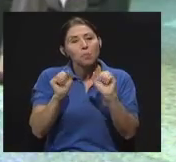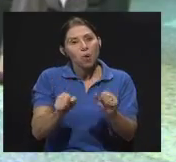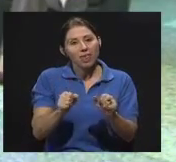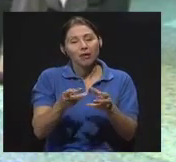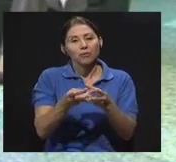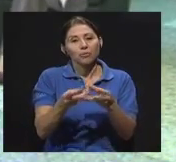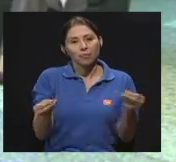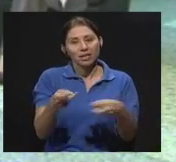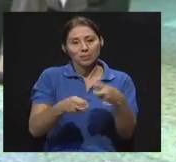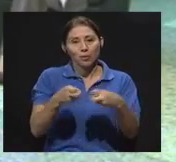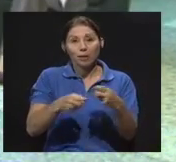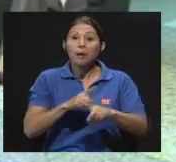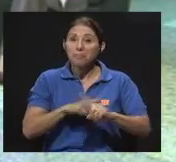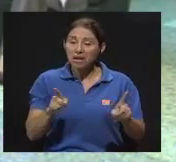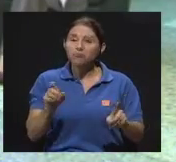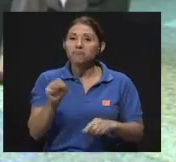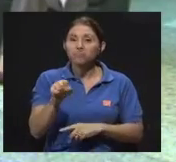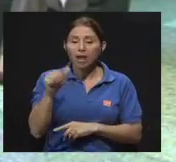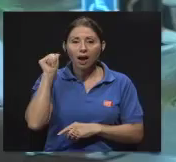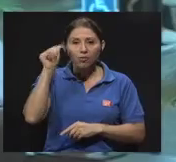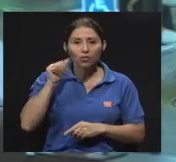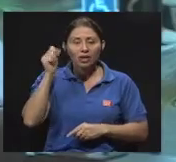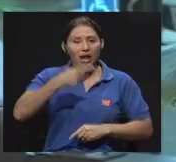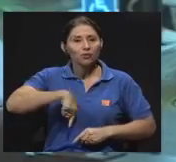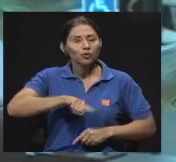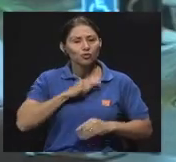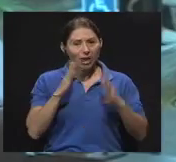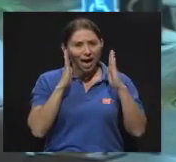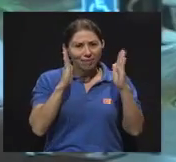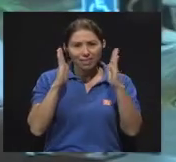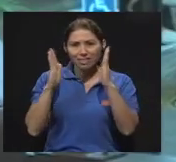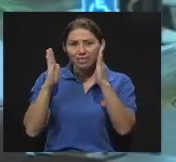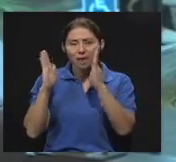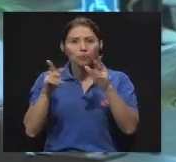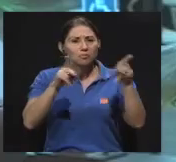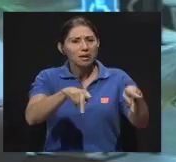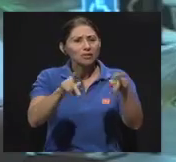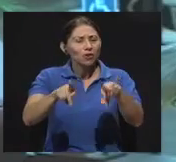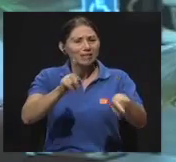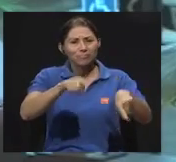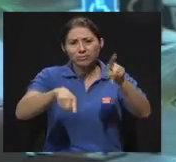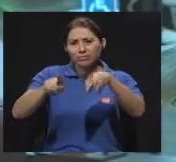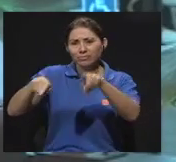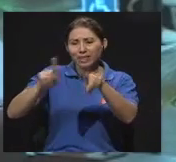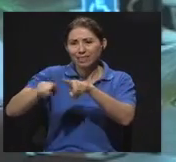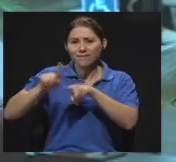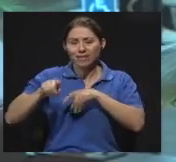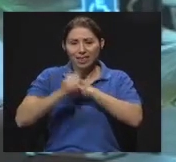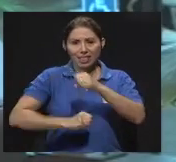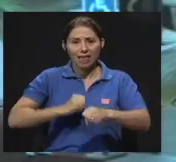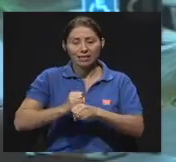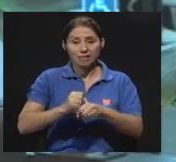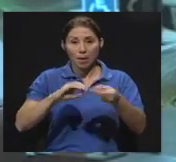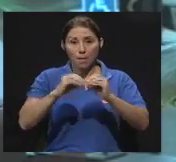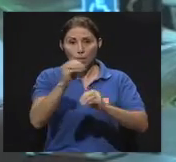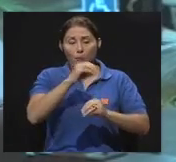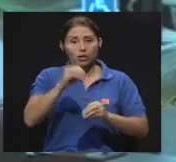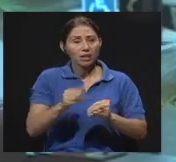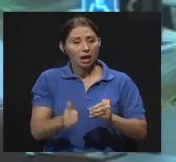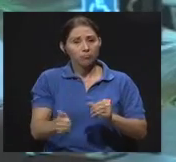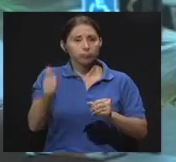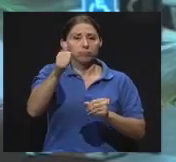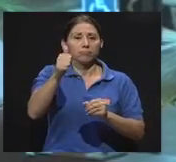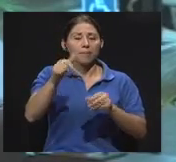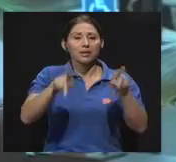Pero sí, en audiología nosotros atendemos población de todas las edades, lógicamente el grupo mayoritario de las personas adultos mayores.